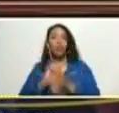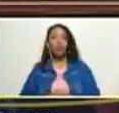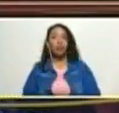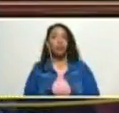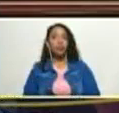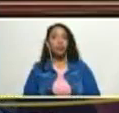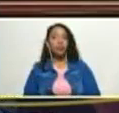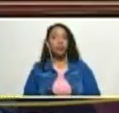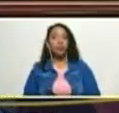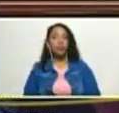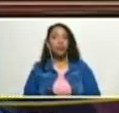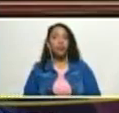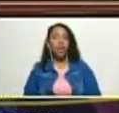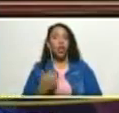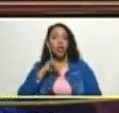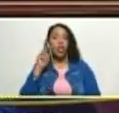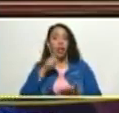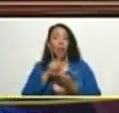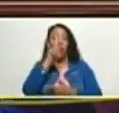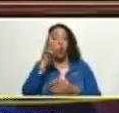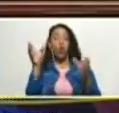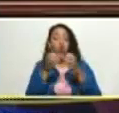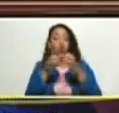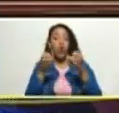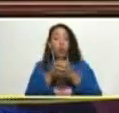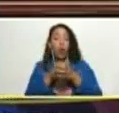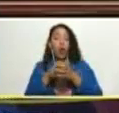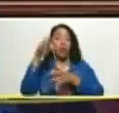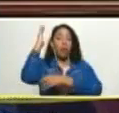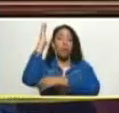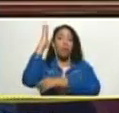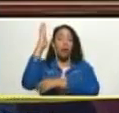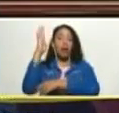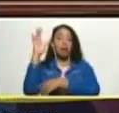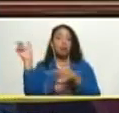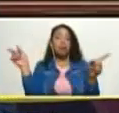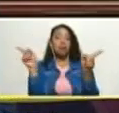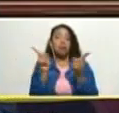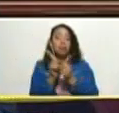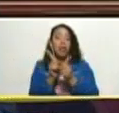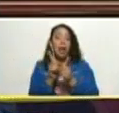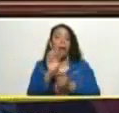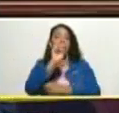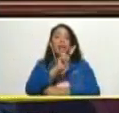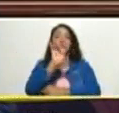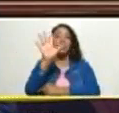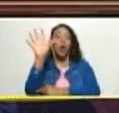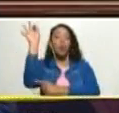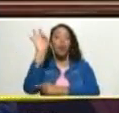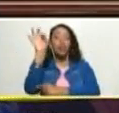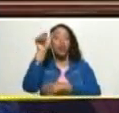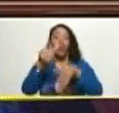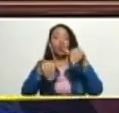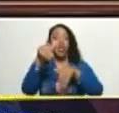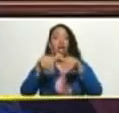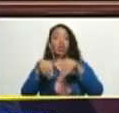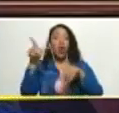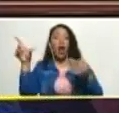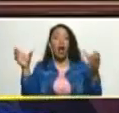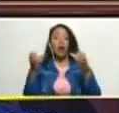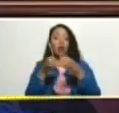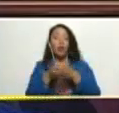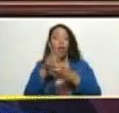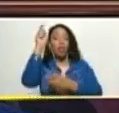llegamos con una fracción parlamentaria modesta que representaba el 25% de los votos en la cámara de